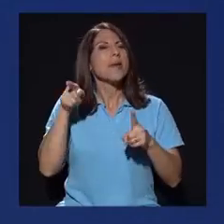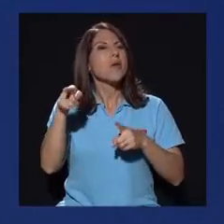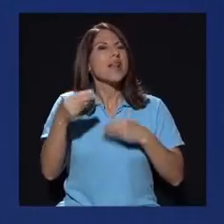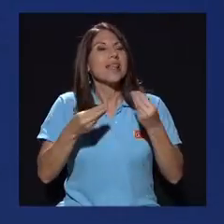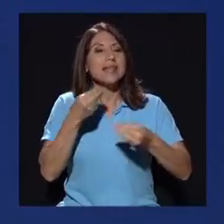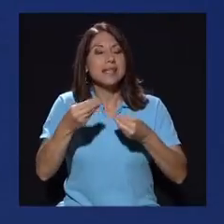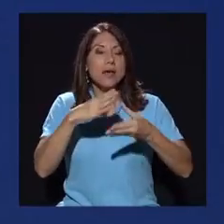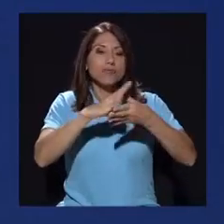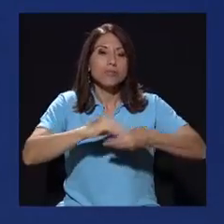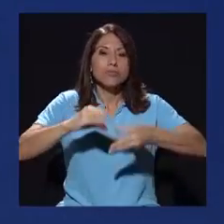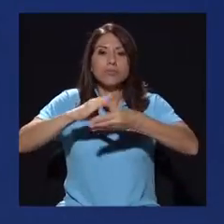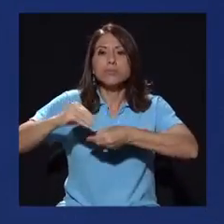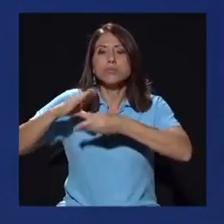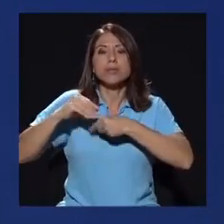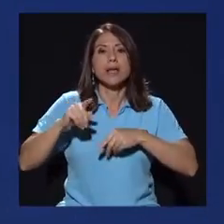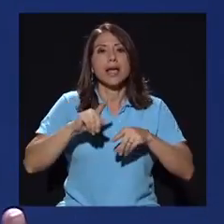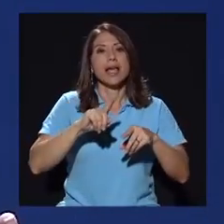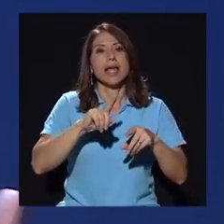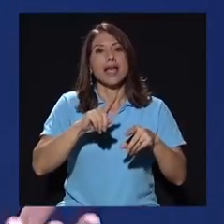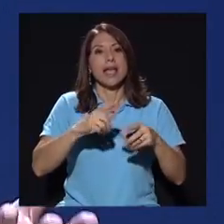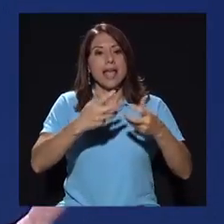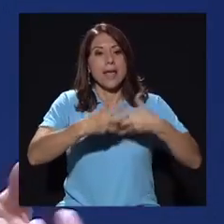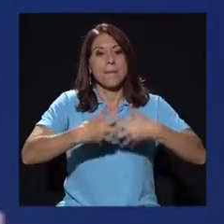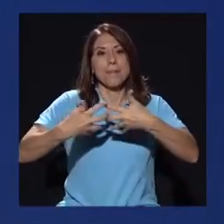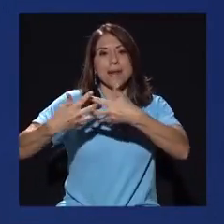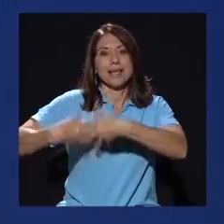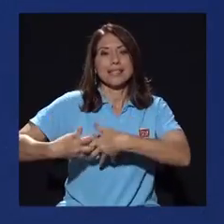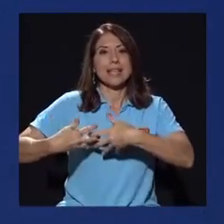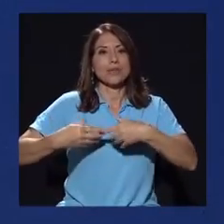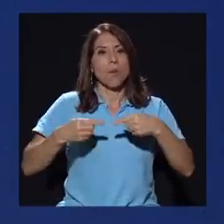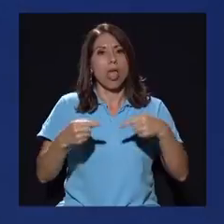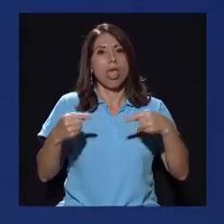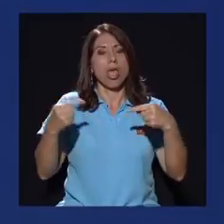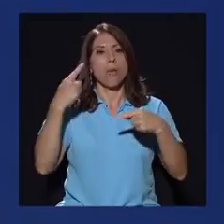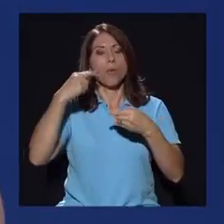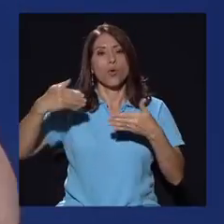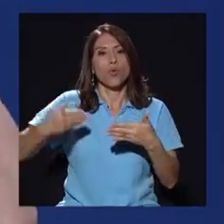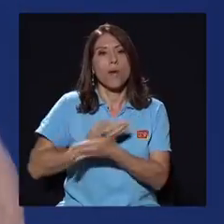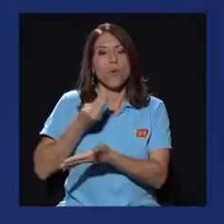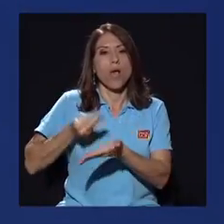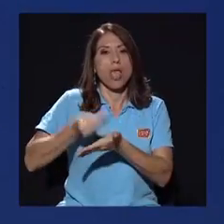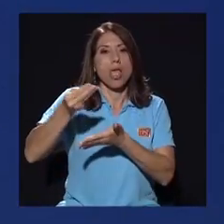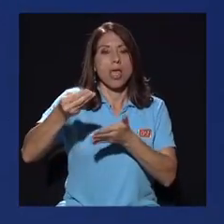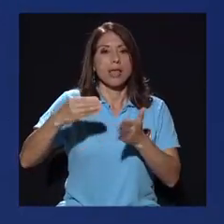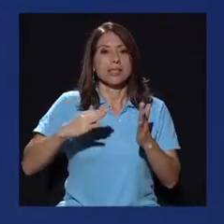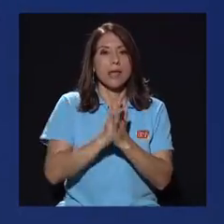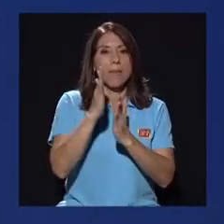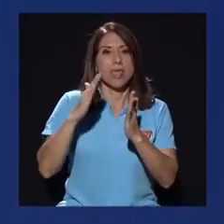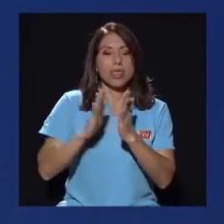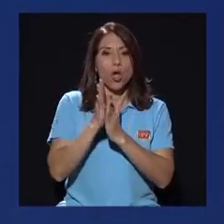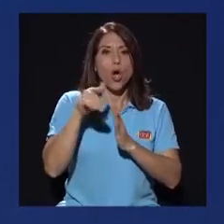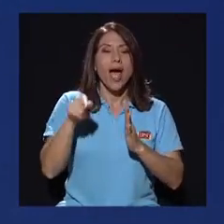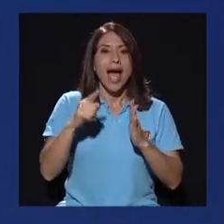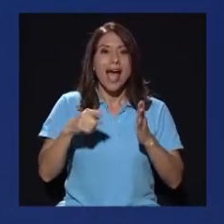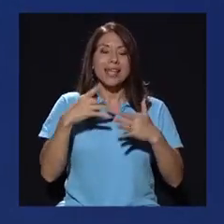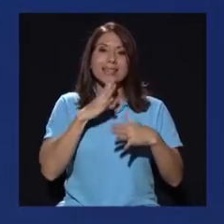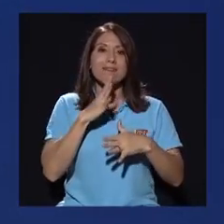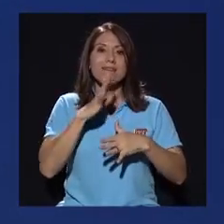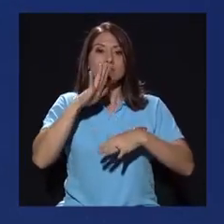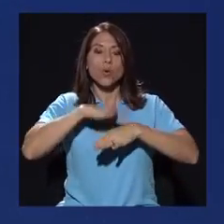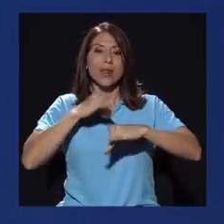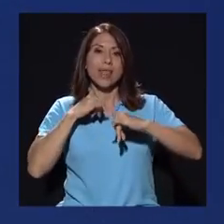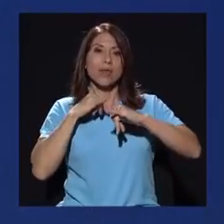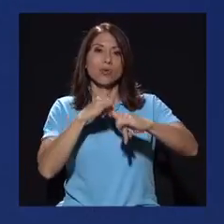esta lucha que había entre las empresas por ese nuevo importador de cemento. Se mencionaban ahí estas denuncias que se habían